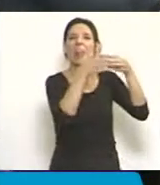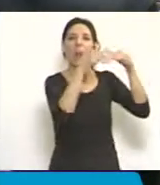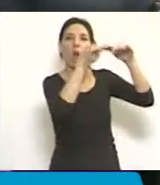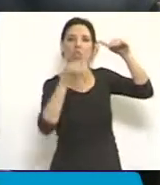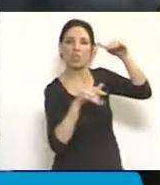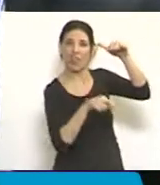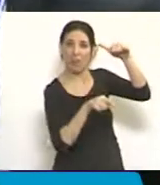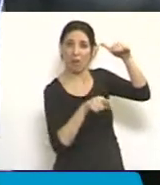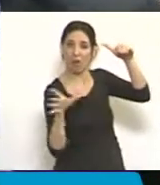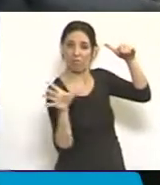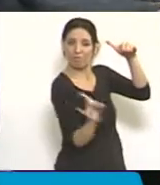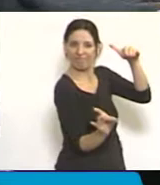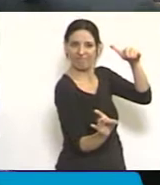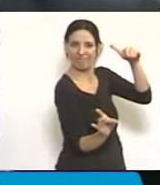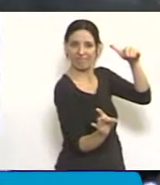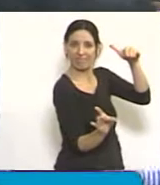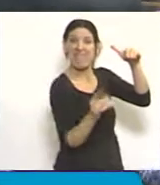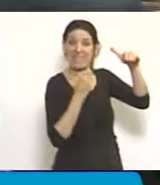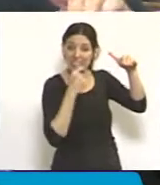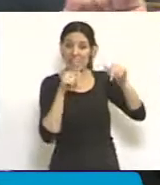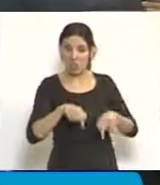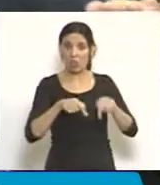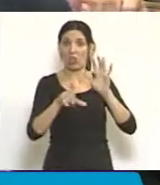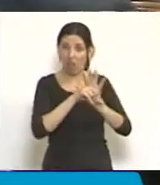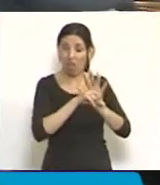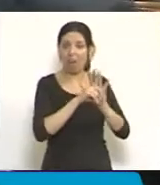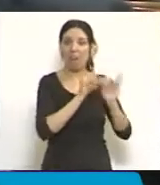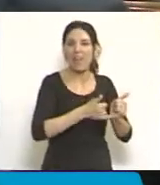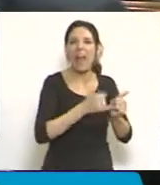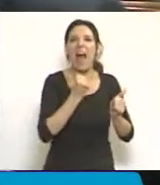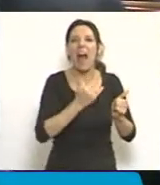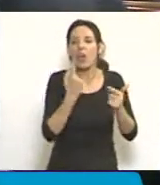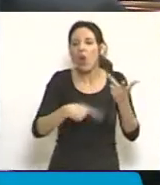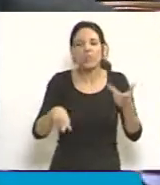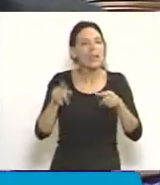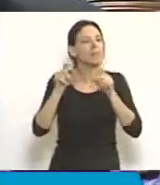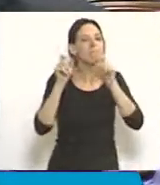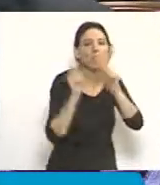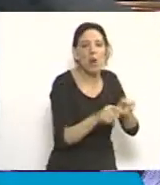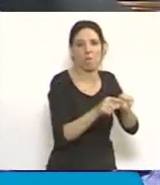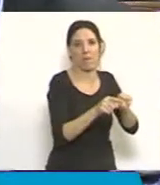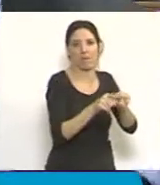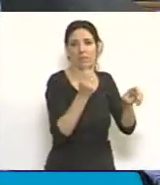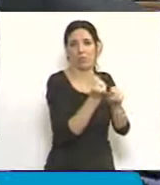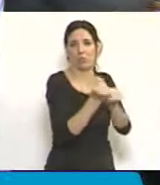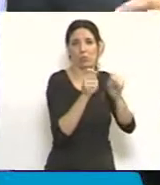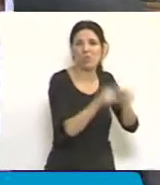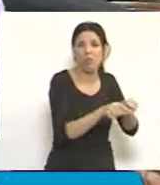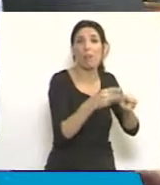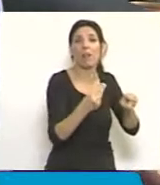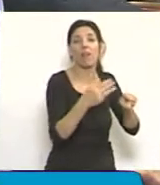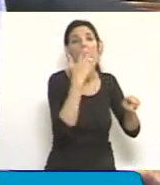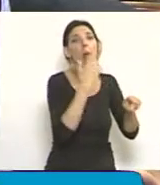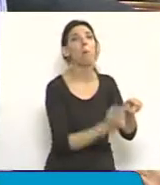quitando en la implementación de esta ley potestades que son propias del Consejo de la Magistratura para dejarla en manos de las